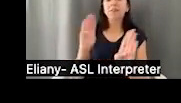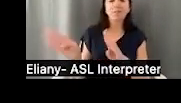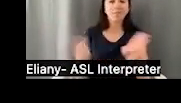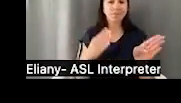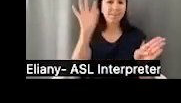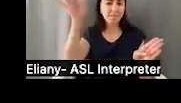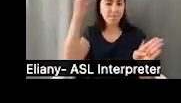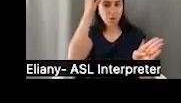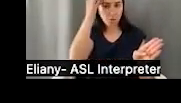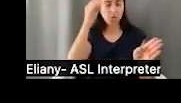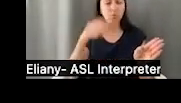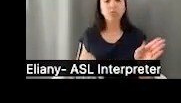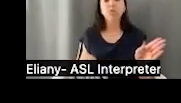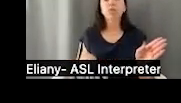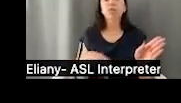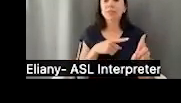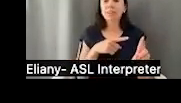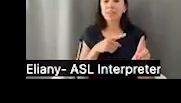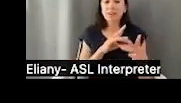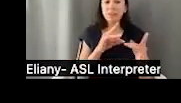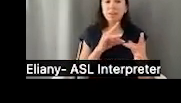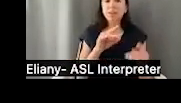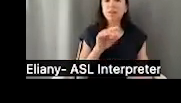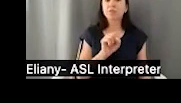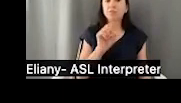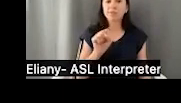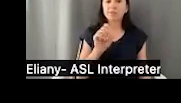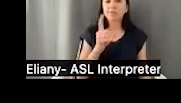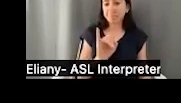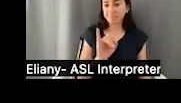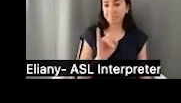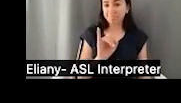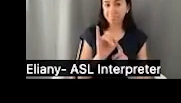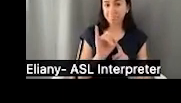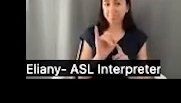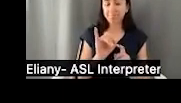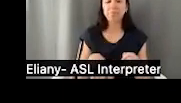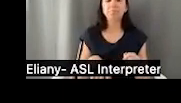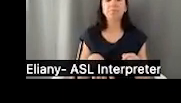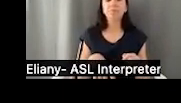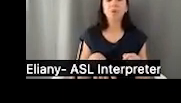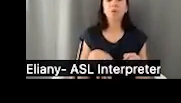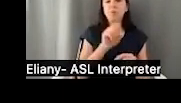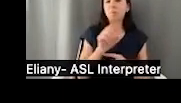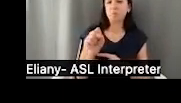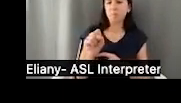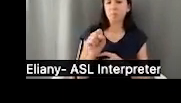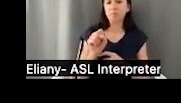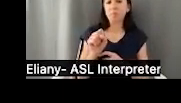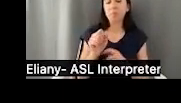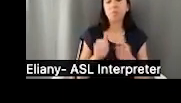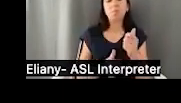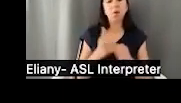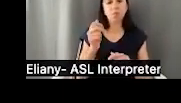el lado federal. Generalmente, vamos a estar hablando acerca de beneficios de seguro social. Cuando hablamos acerca de